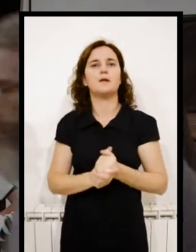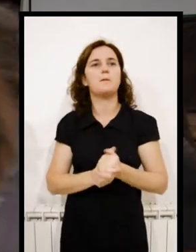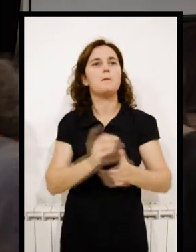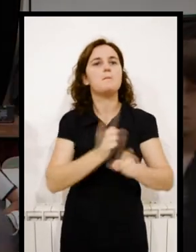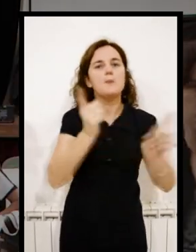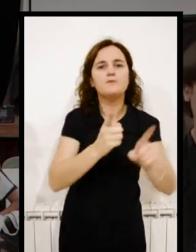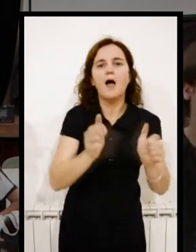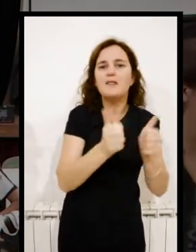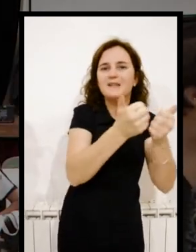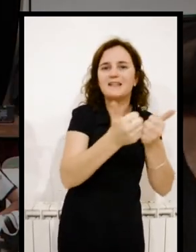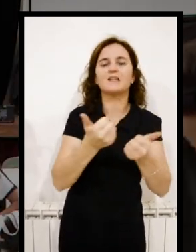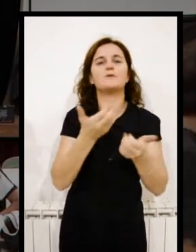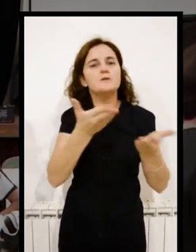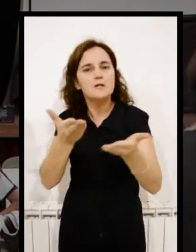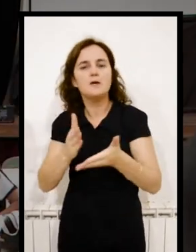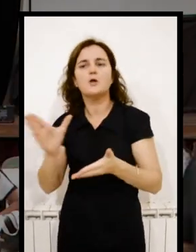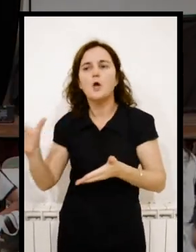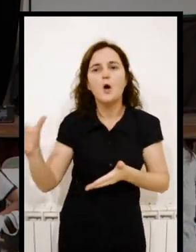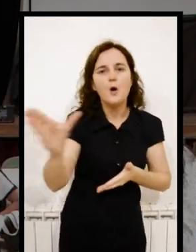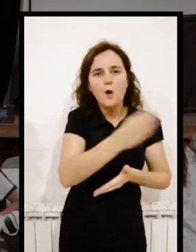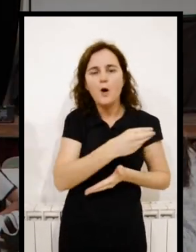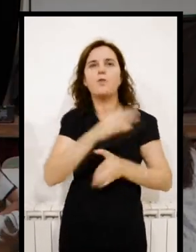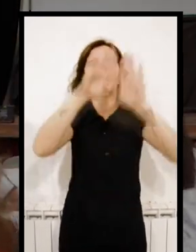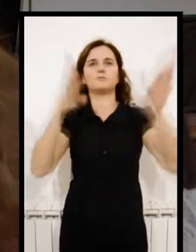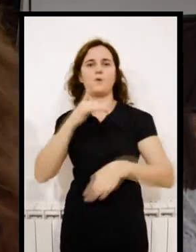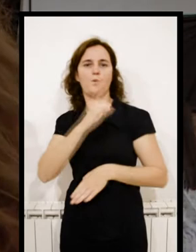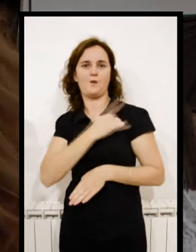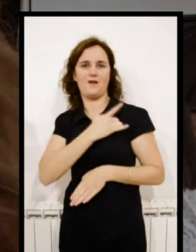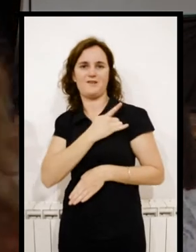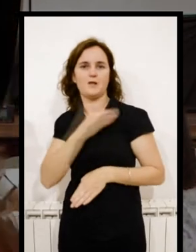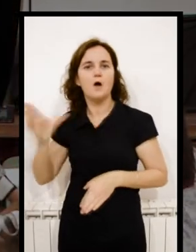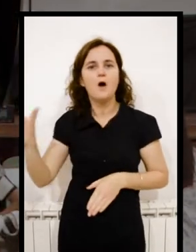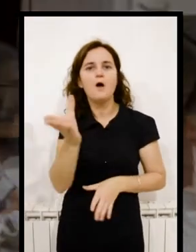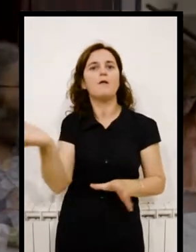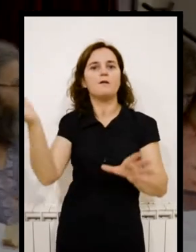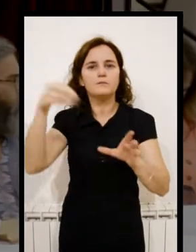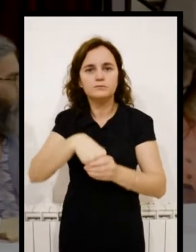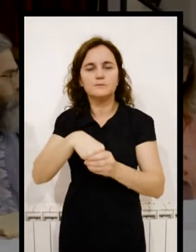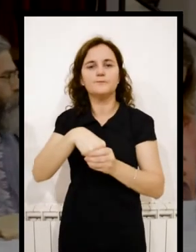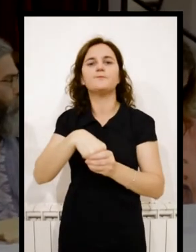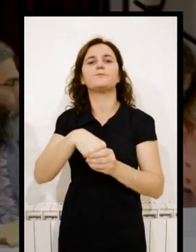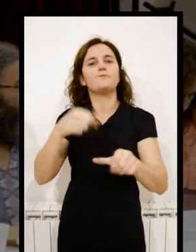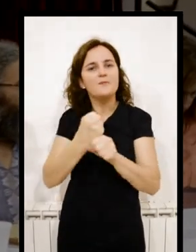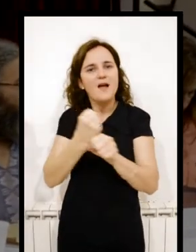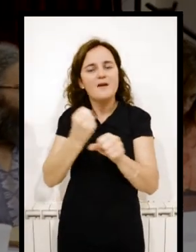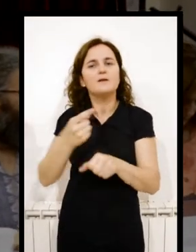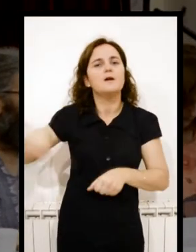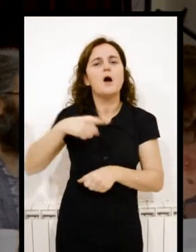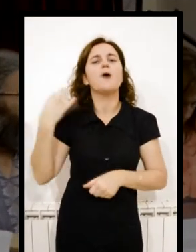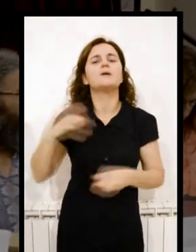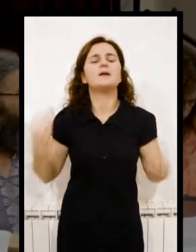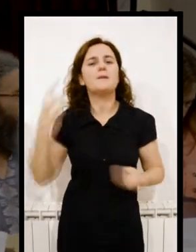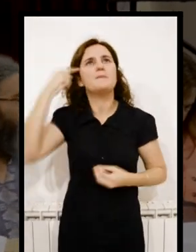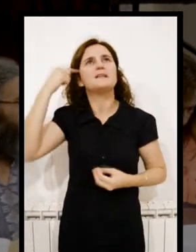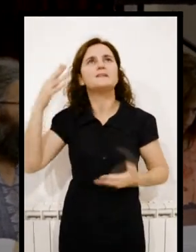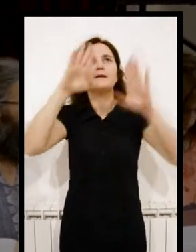el personal administrativo de servicio, bueno, todos aquellos actores que conforman la vida universitaria, y que están involucrados, indefectiblemente, en la